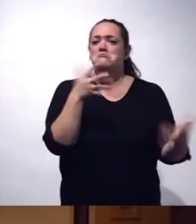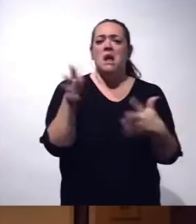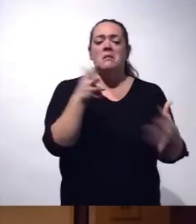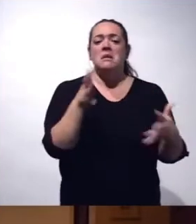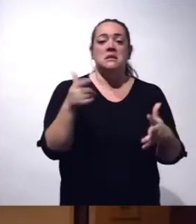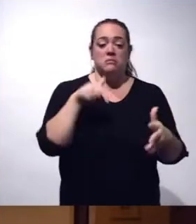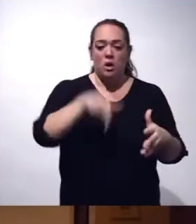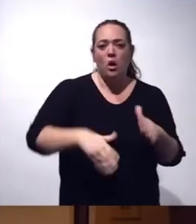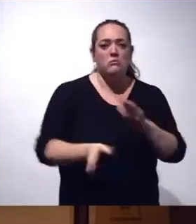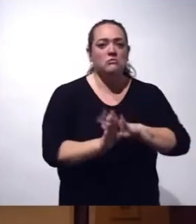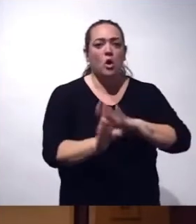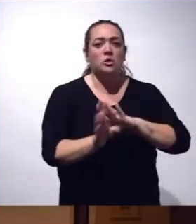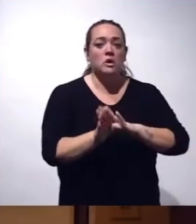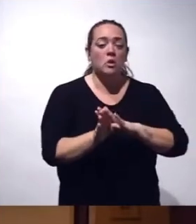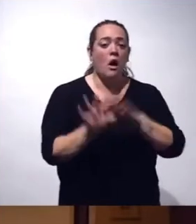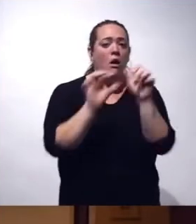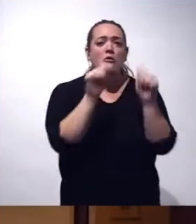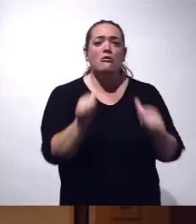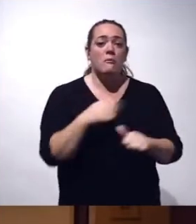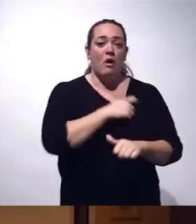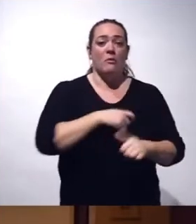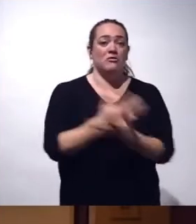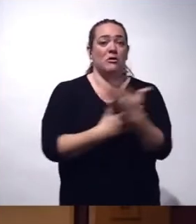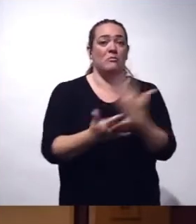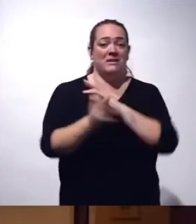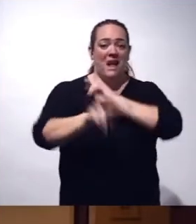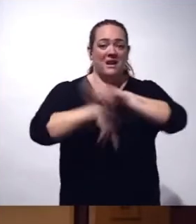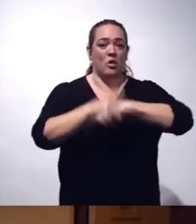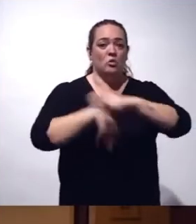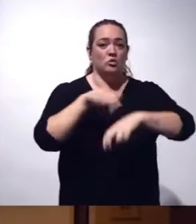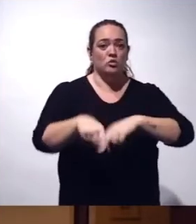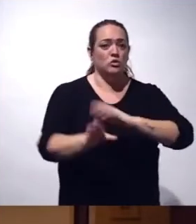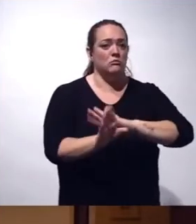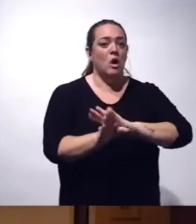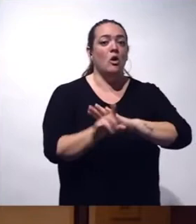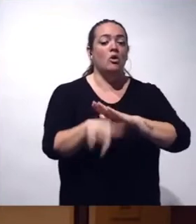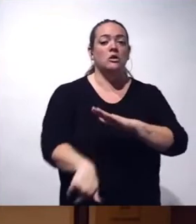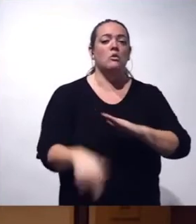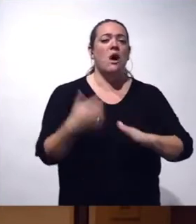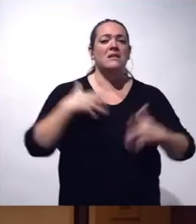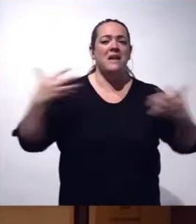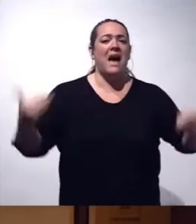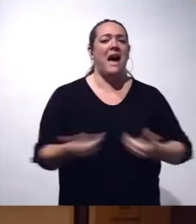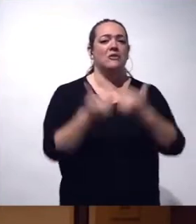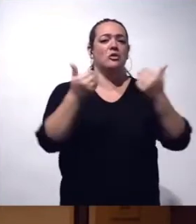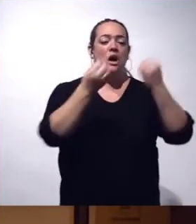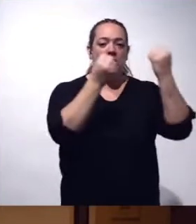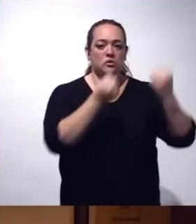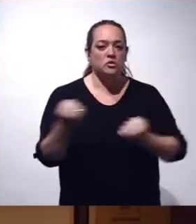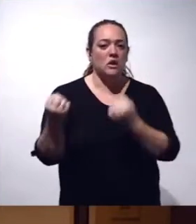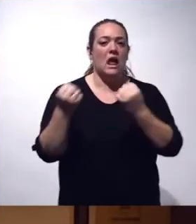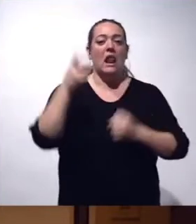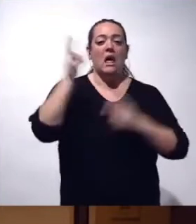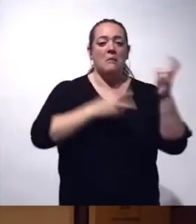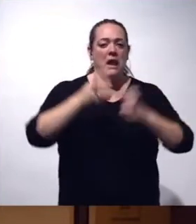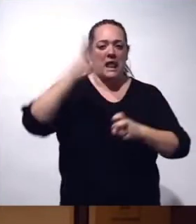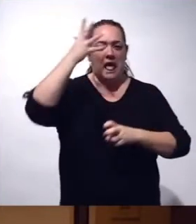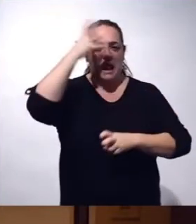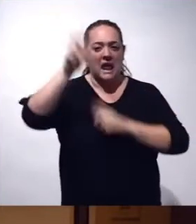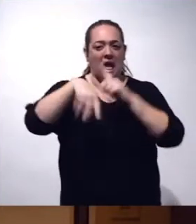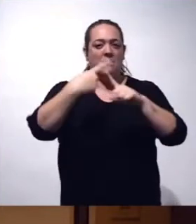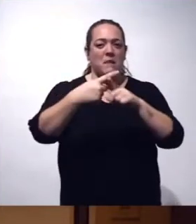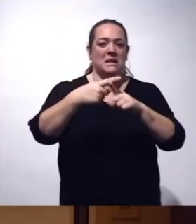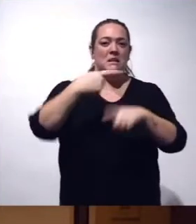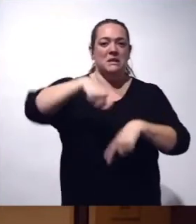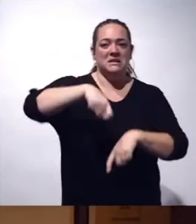que hoy continuáramos con esa comisión mixta de reconstrucción, como digo, actos institucionales con presencia del rey y del